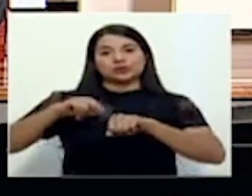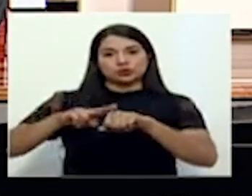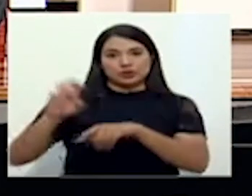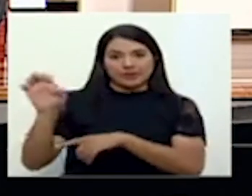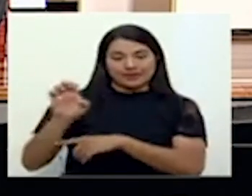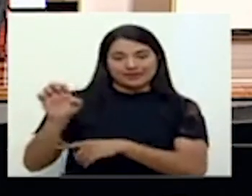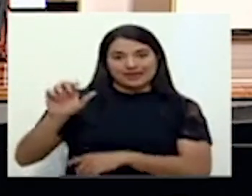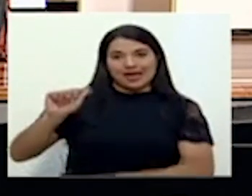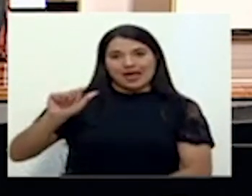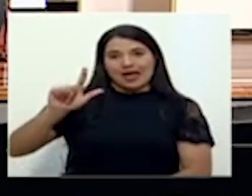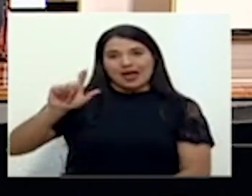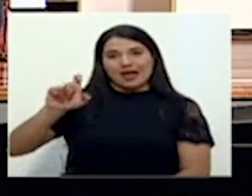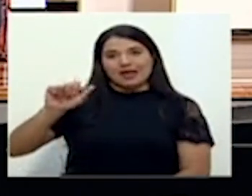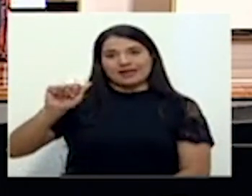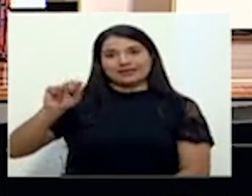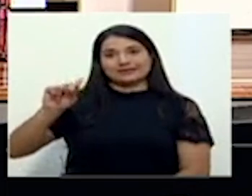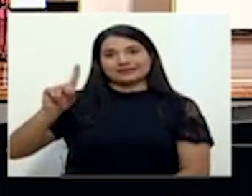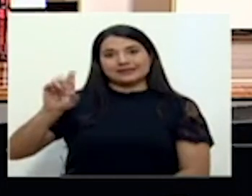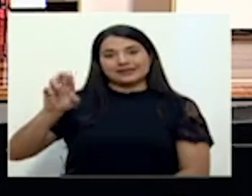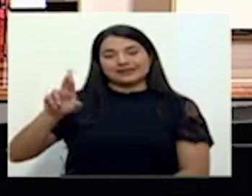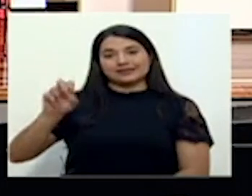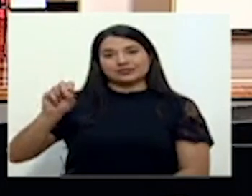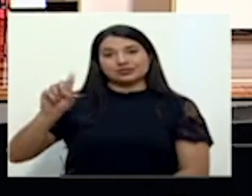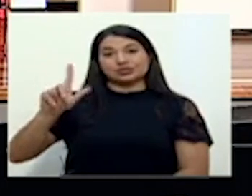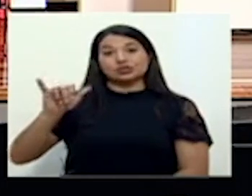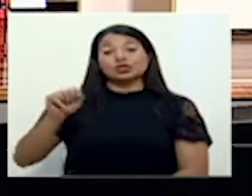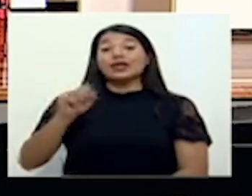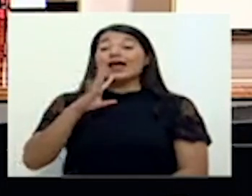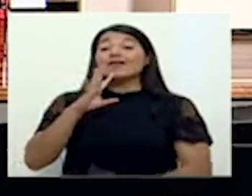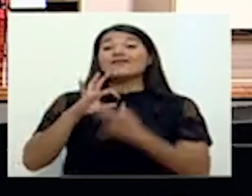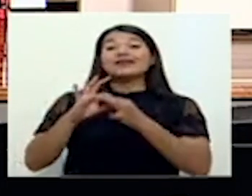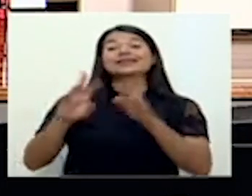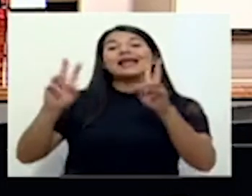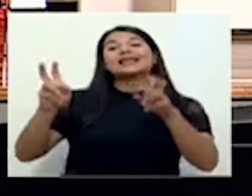Solís, quien se va a referir sobre el tema de alertas tempranas.